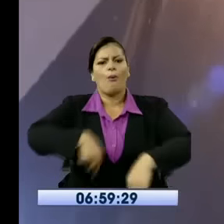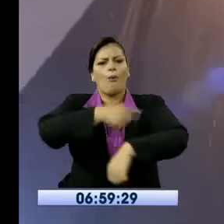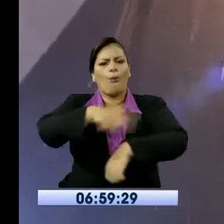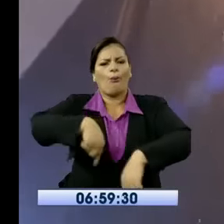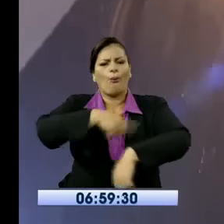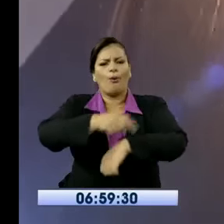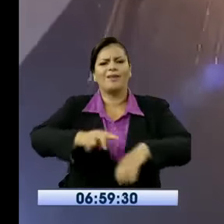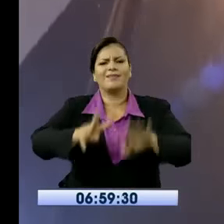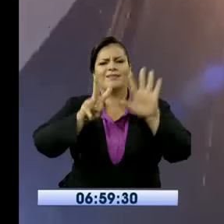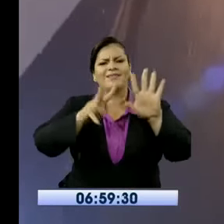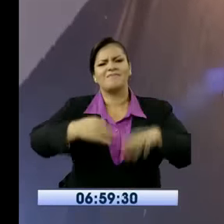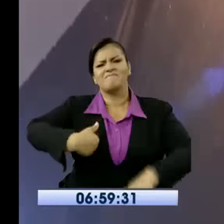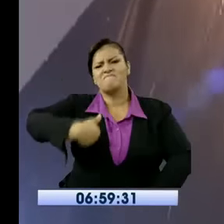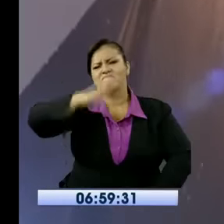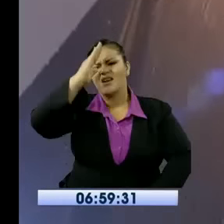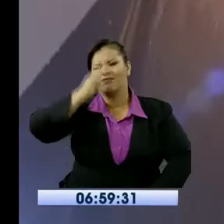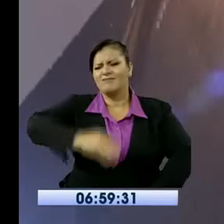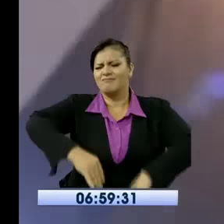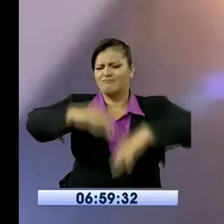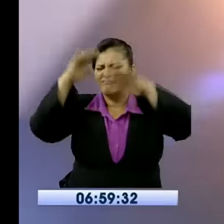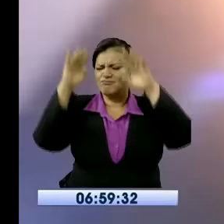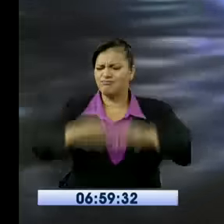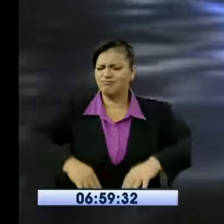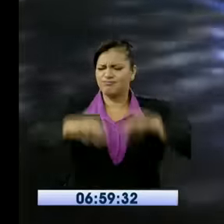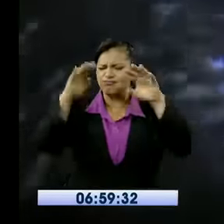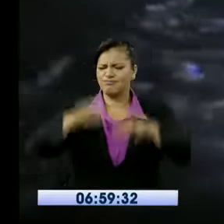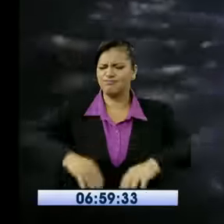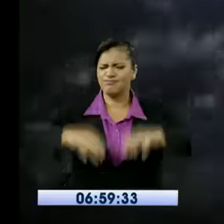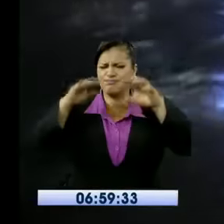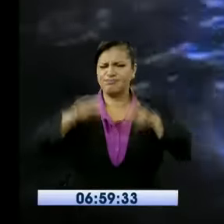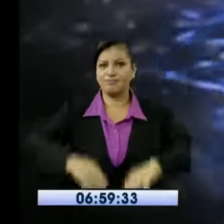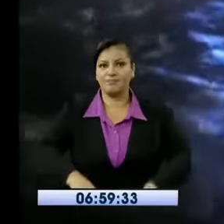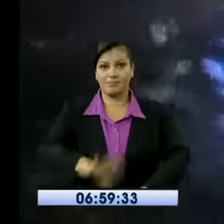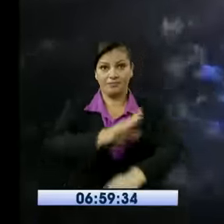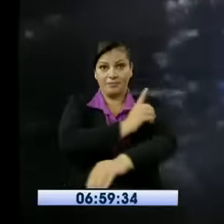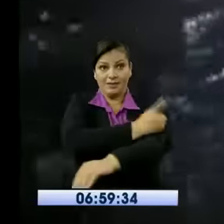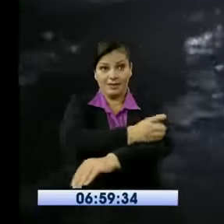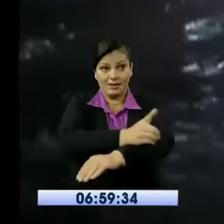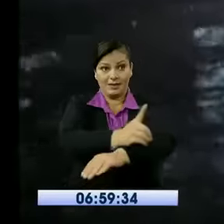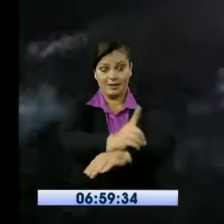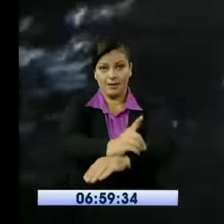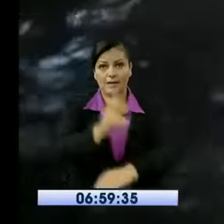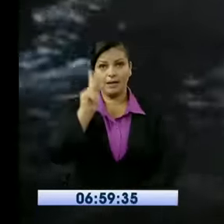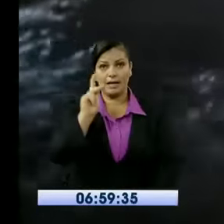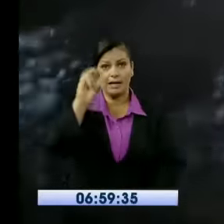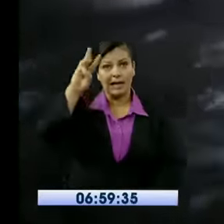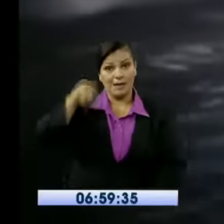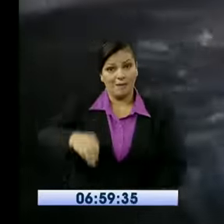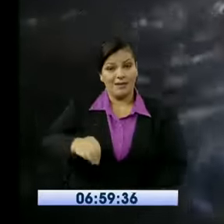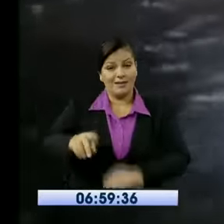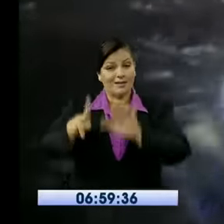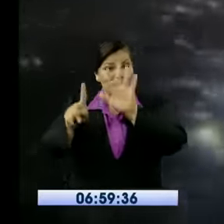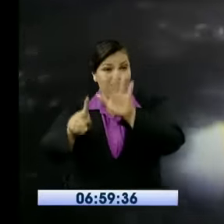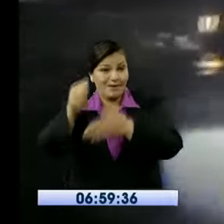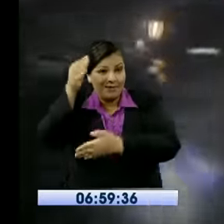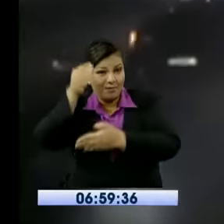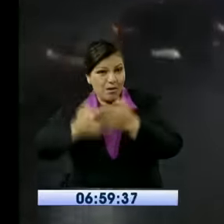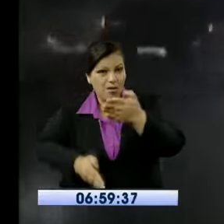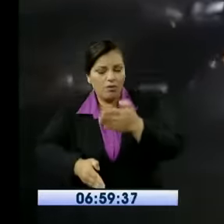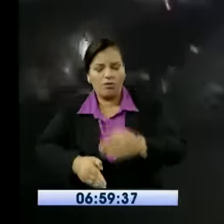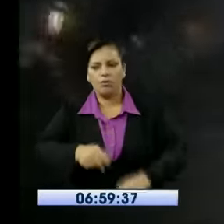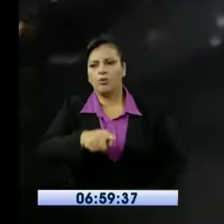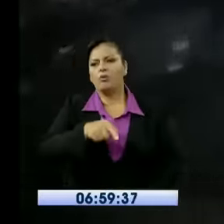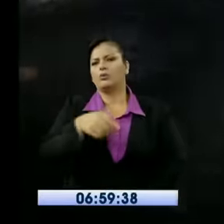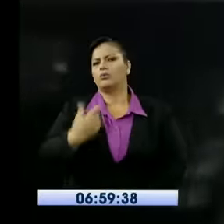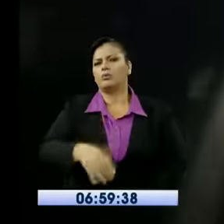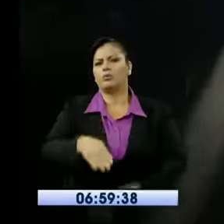intensa lluvia. De eso dio cuenta, por ejemplo, la vía Adaule por el kilómetro seis y medio, en el que el tráfico vehicular